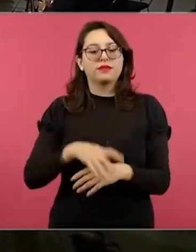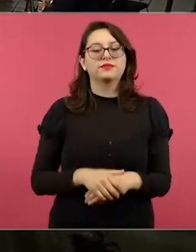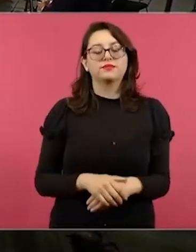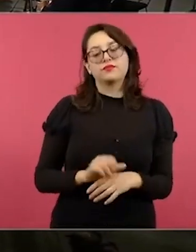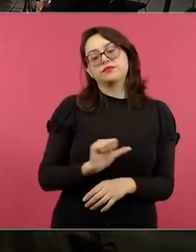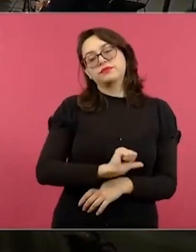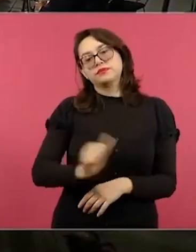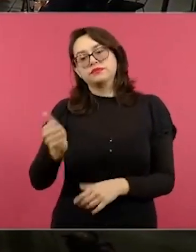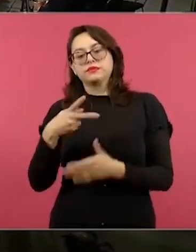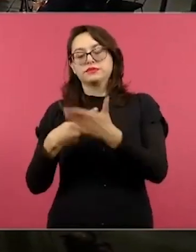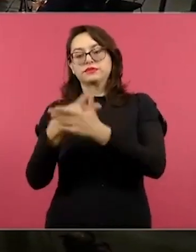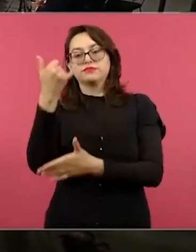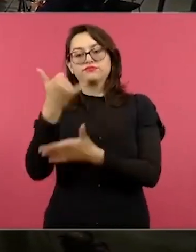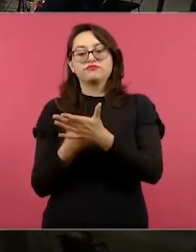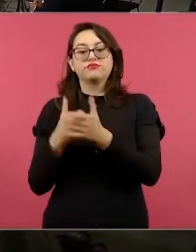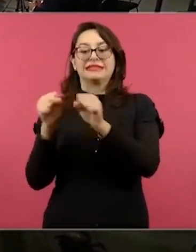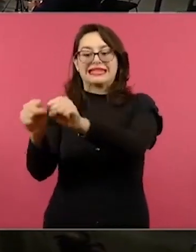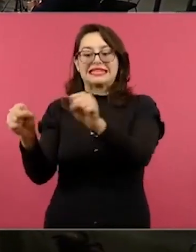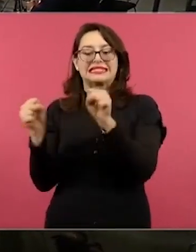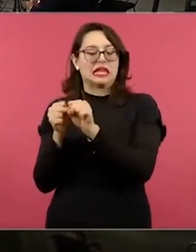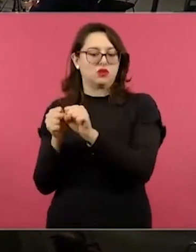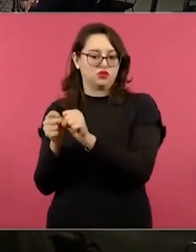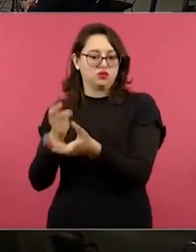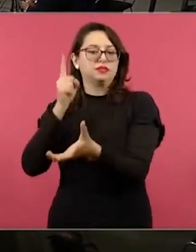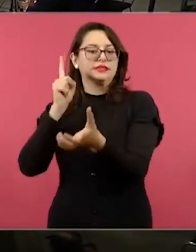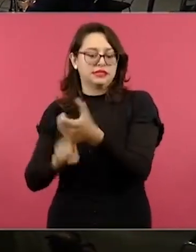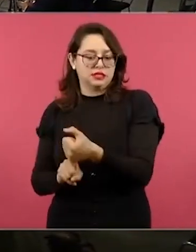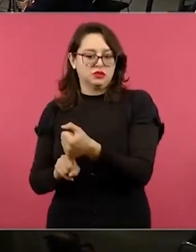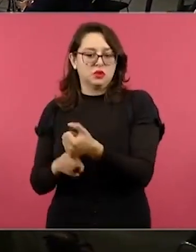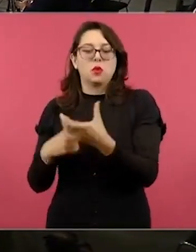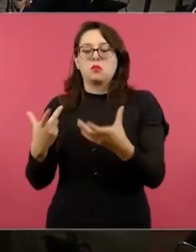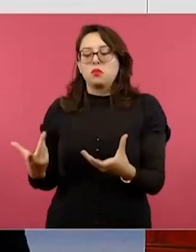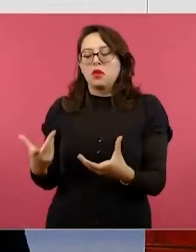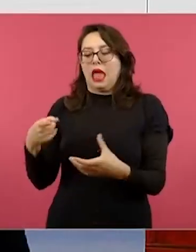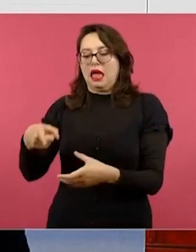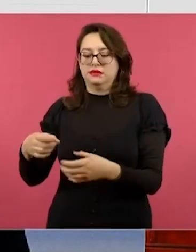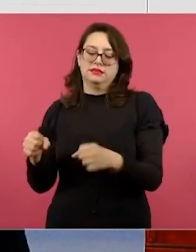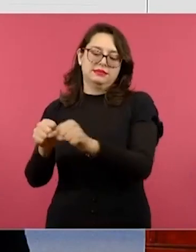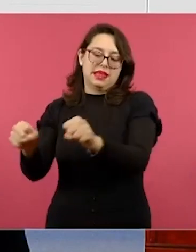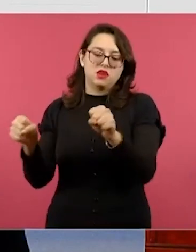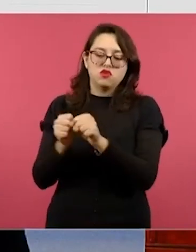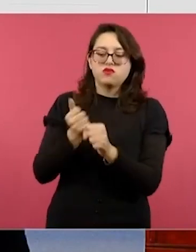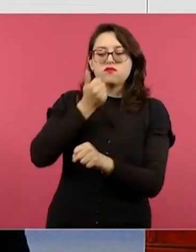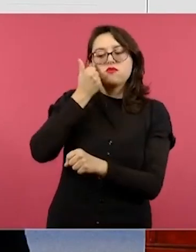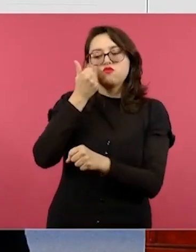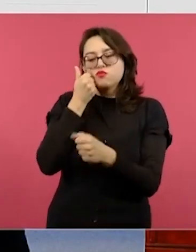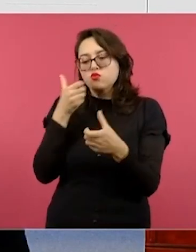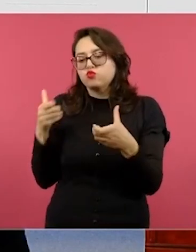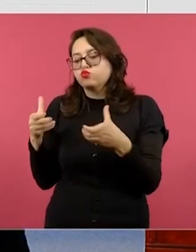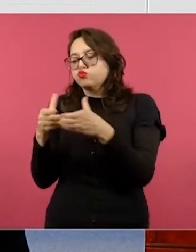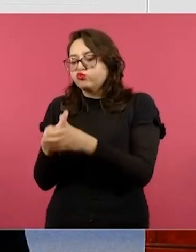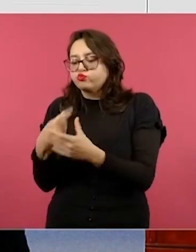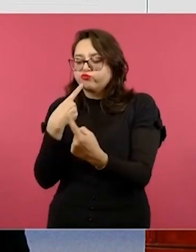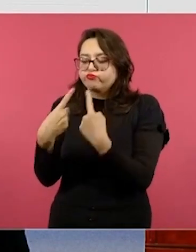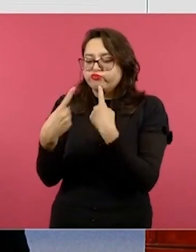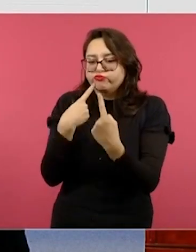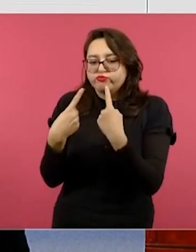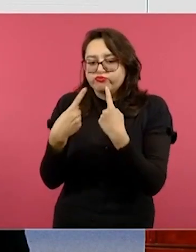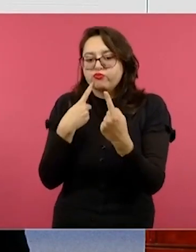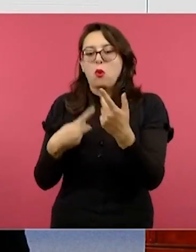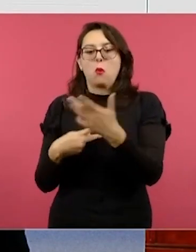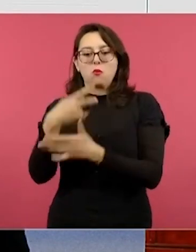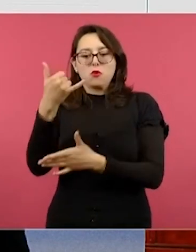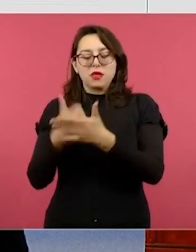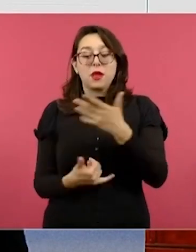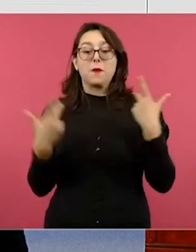aula. Como su nombre lo dice, en el aula trabajaremos en pequeñas comunidades de aprendizaje, determinados proyectos que el maestro